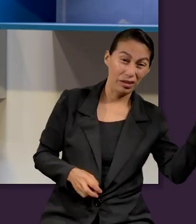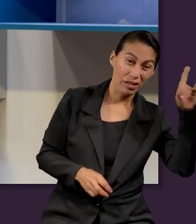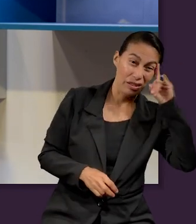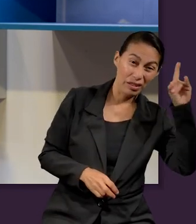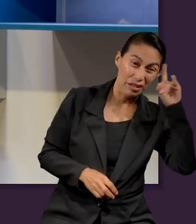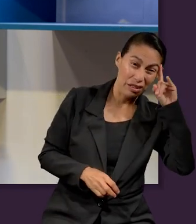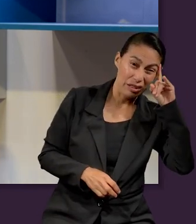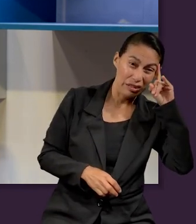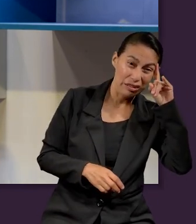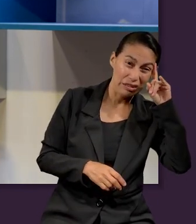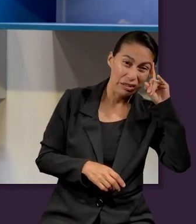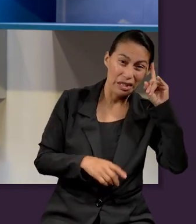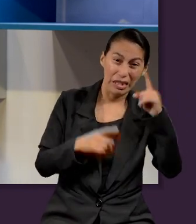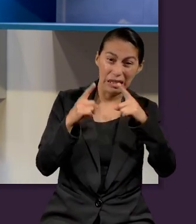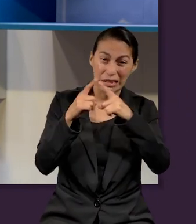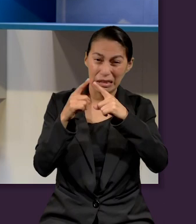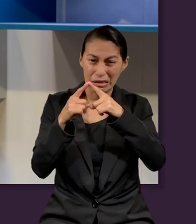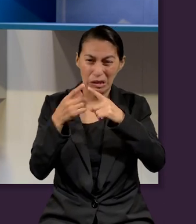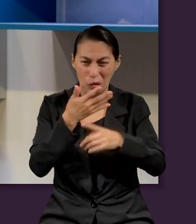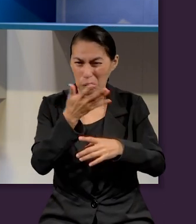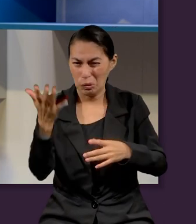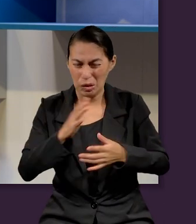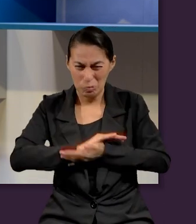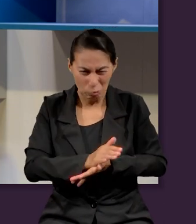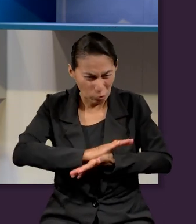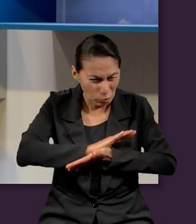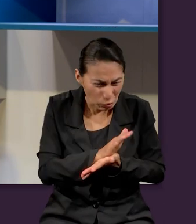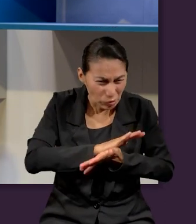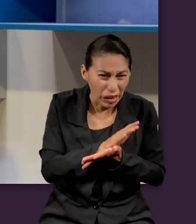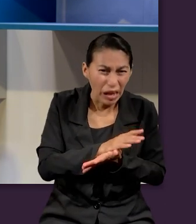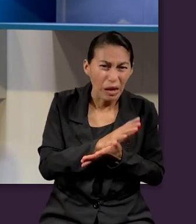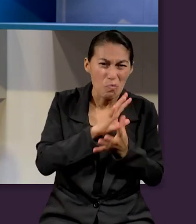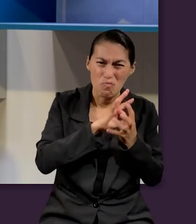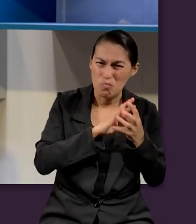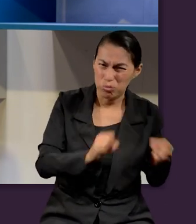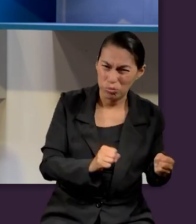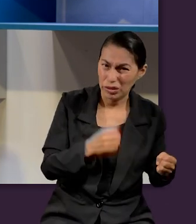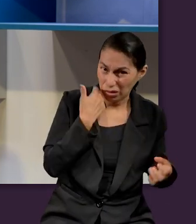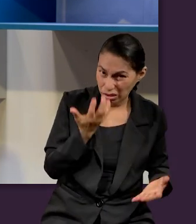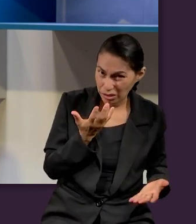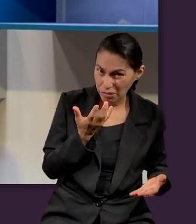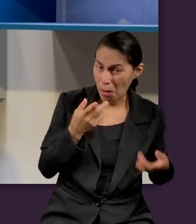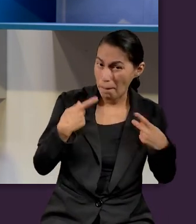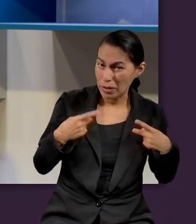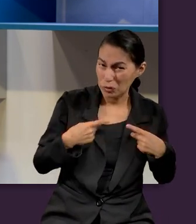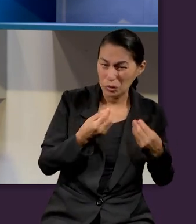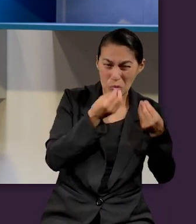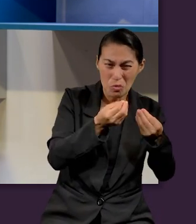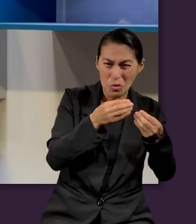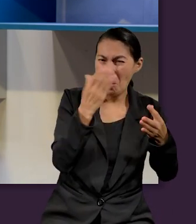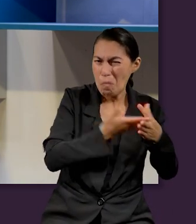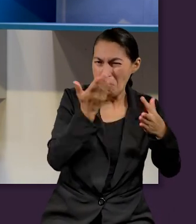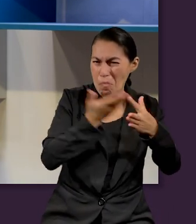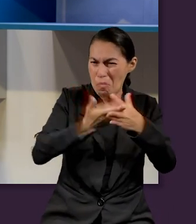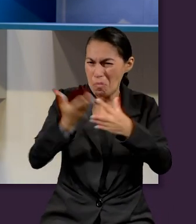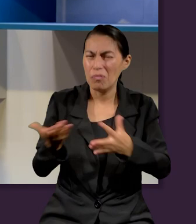queriendo oprimir y masacrar a la iglesia. De hecho, mató a varios.